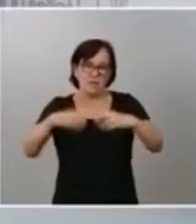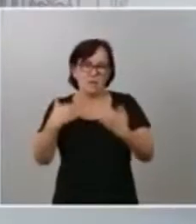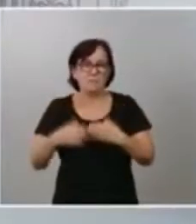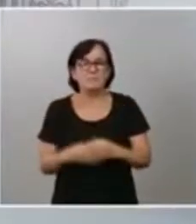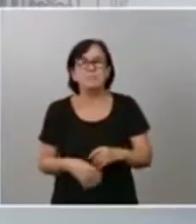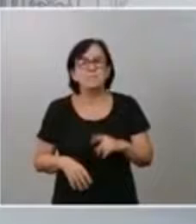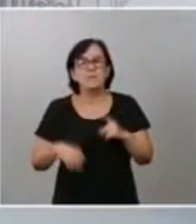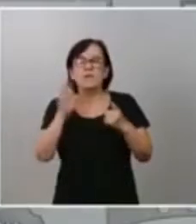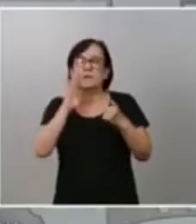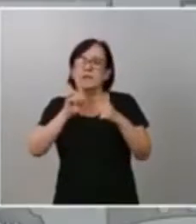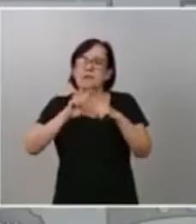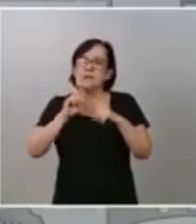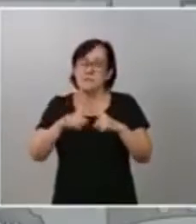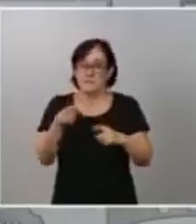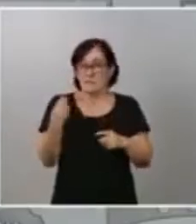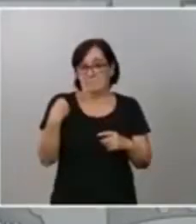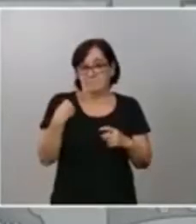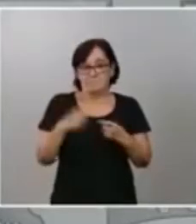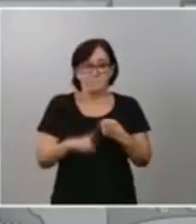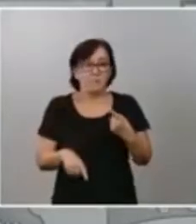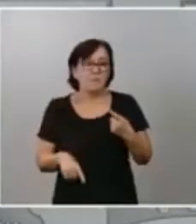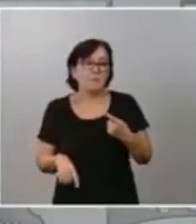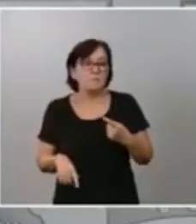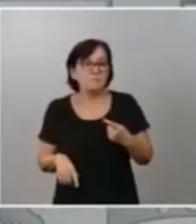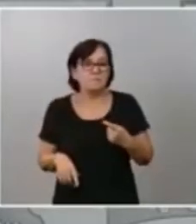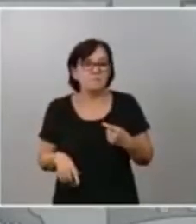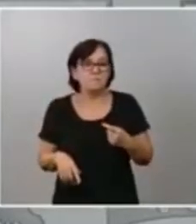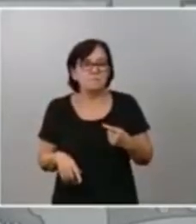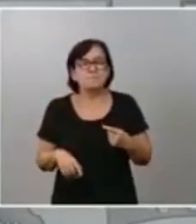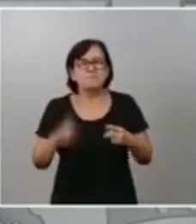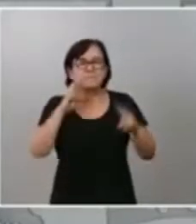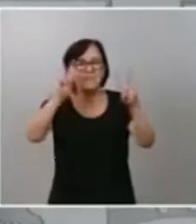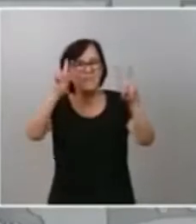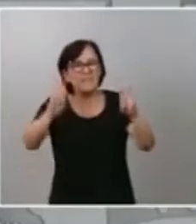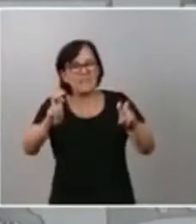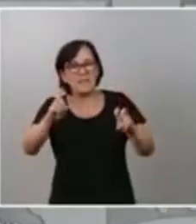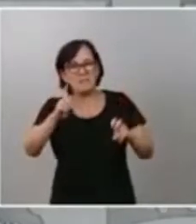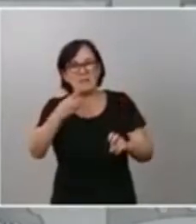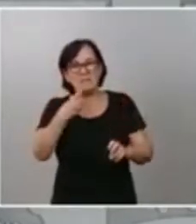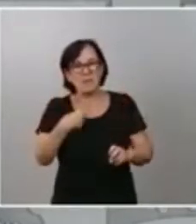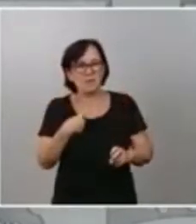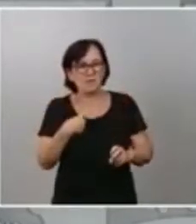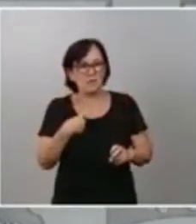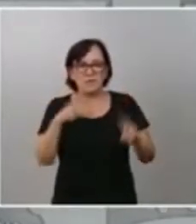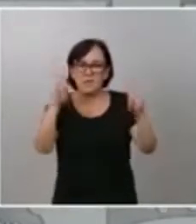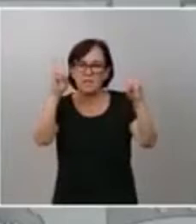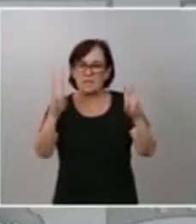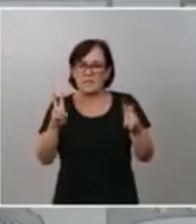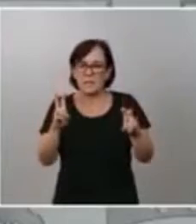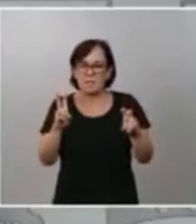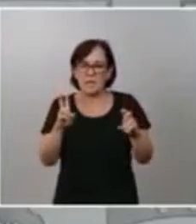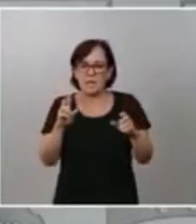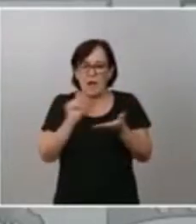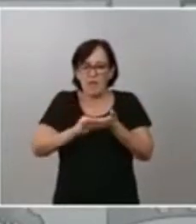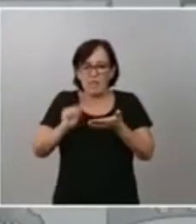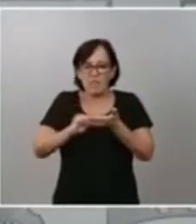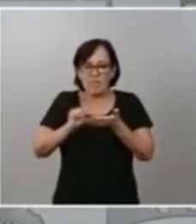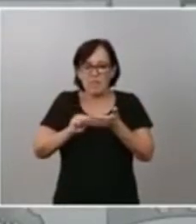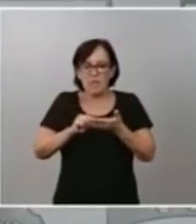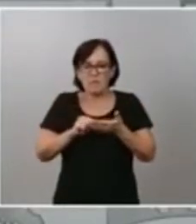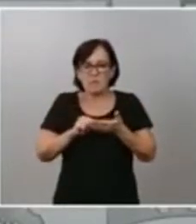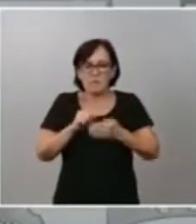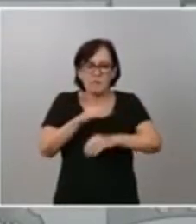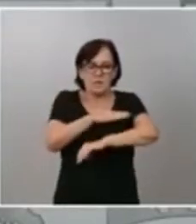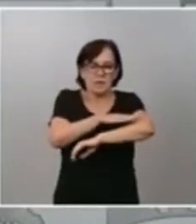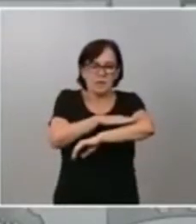en fin, la cuestión que usted me refiere, los asuntos de los despachos entre el jefe del Estado y el presidente del